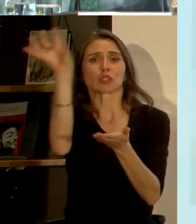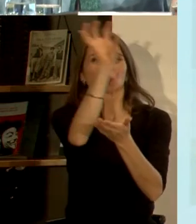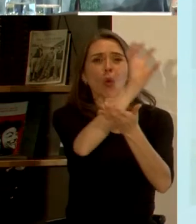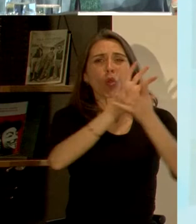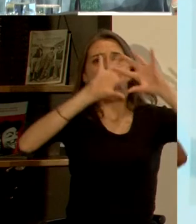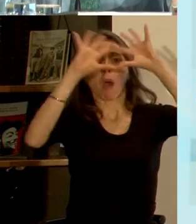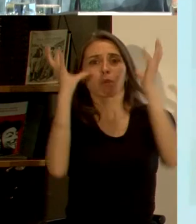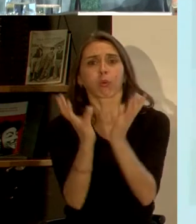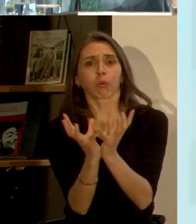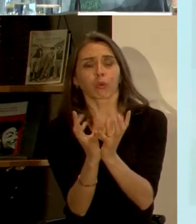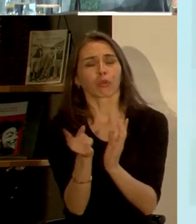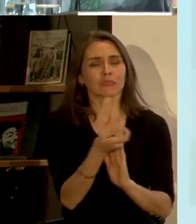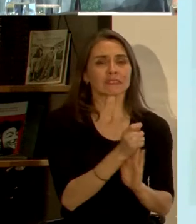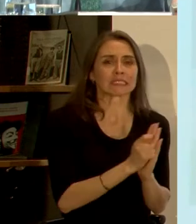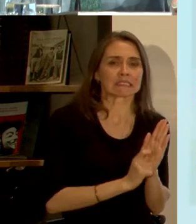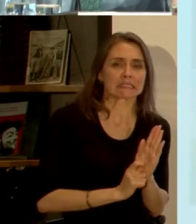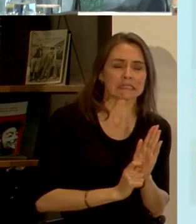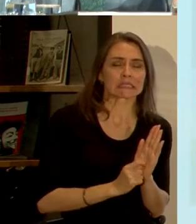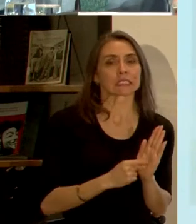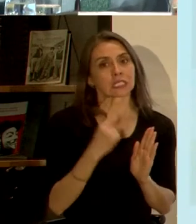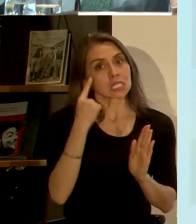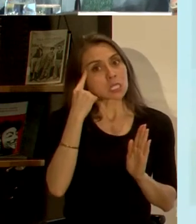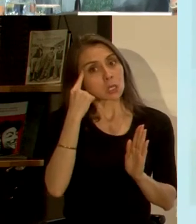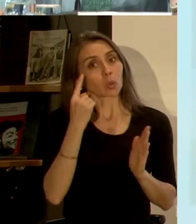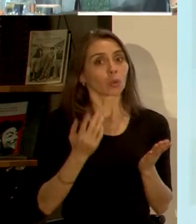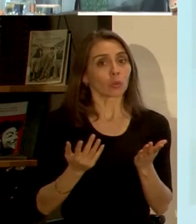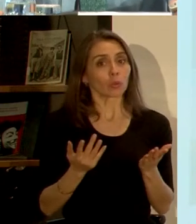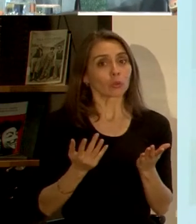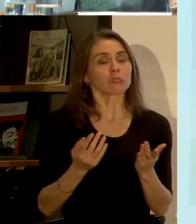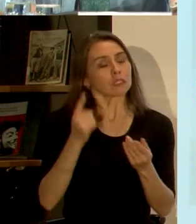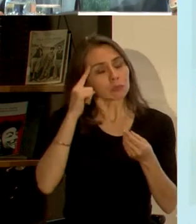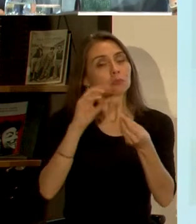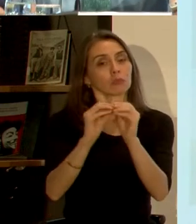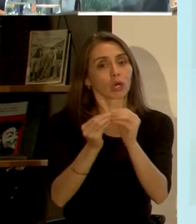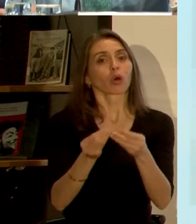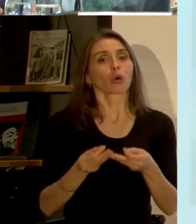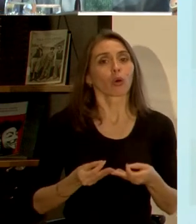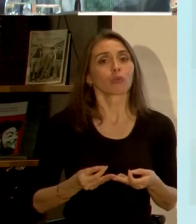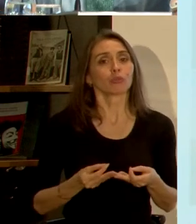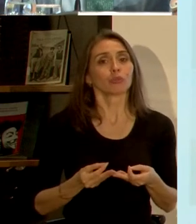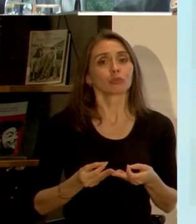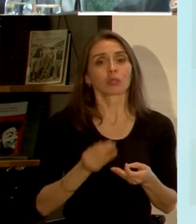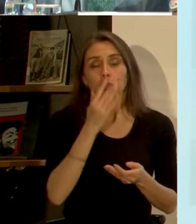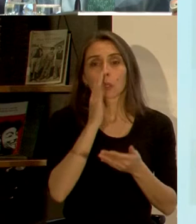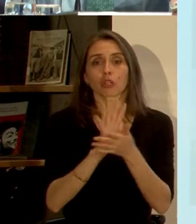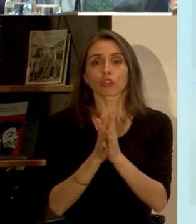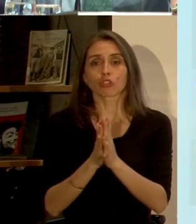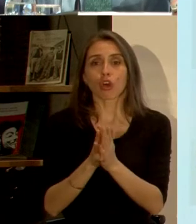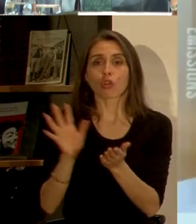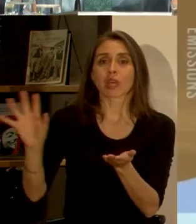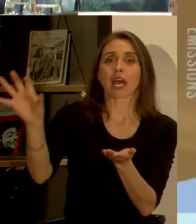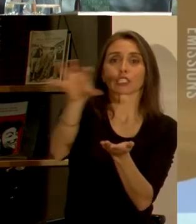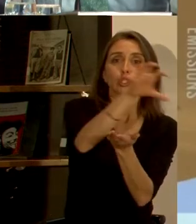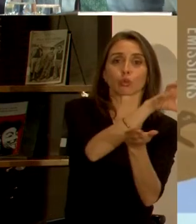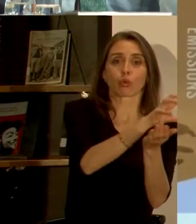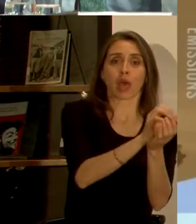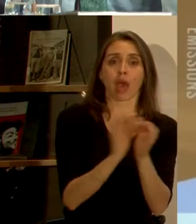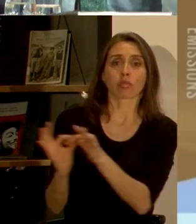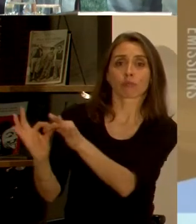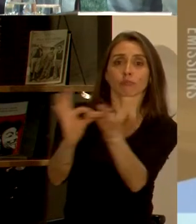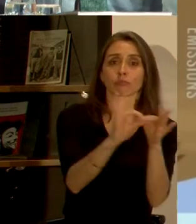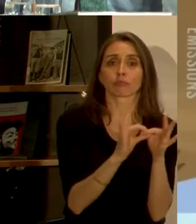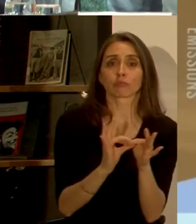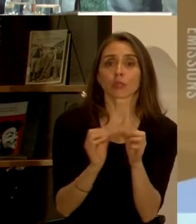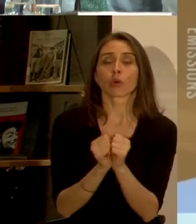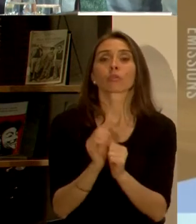Hemos hecho este cálculo y pensamos y hemos llegado a la conclusión de que todas las ciudades en conjunto tienen que llegar